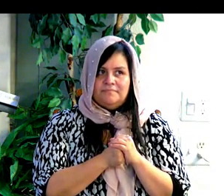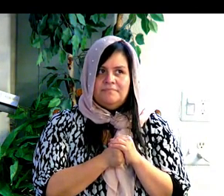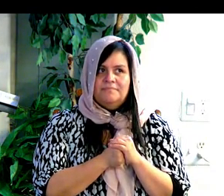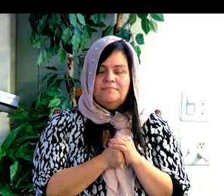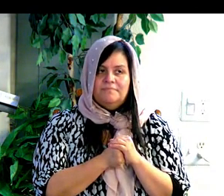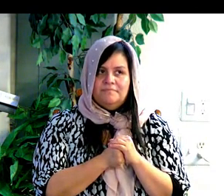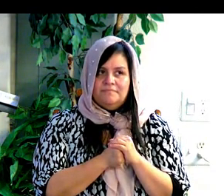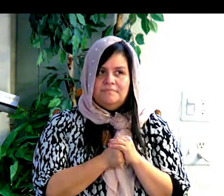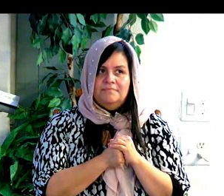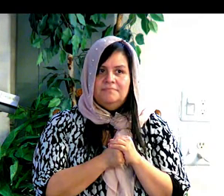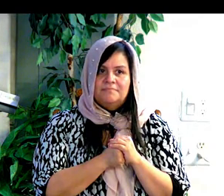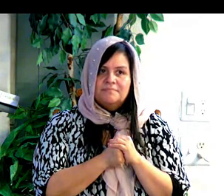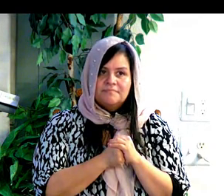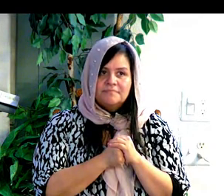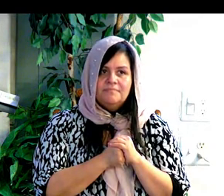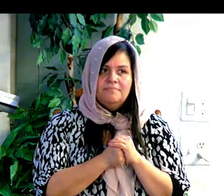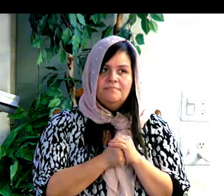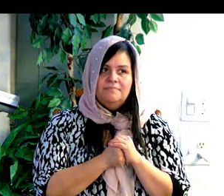novio todavía está ahí.